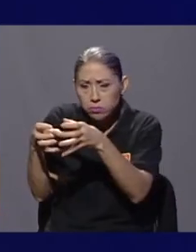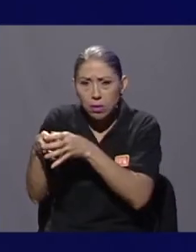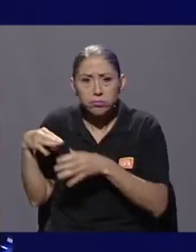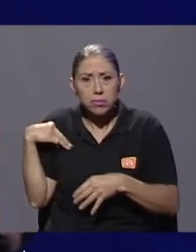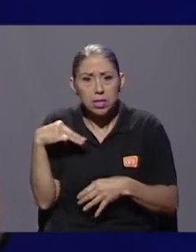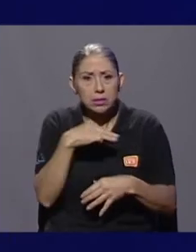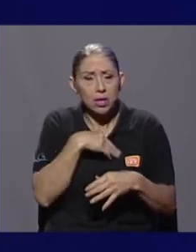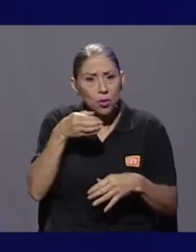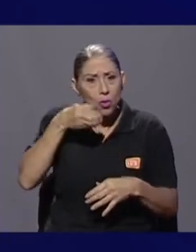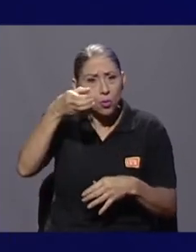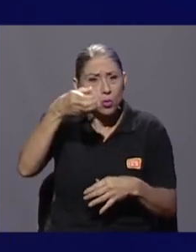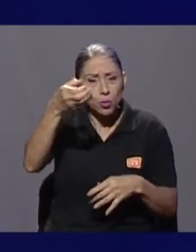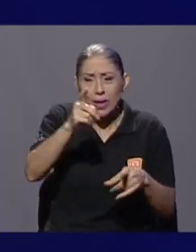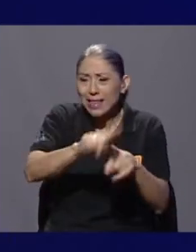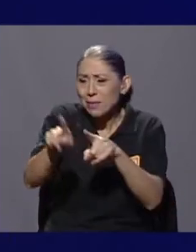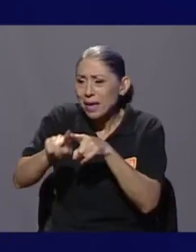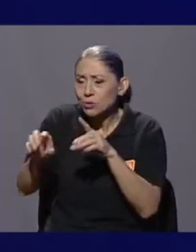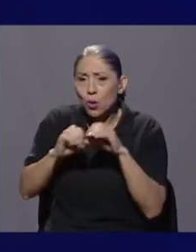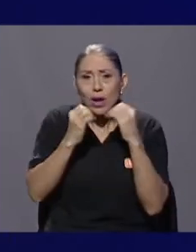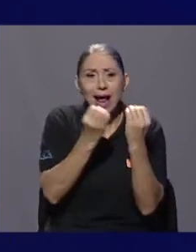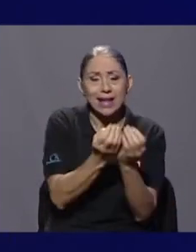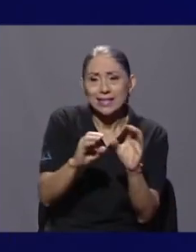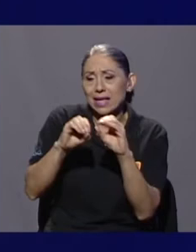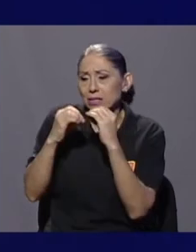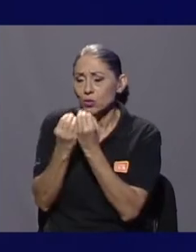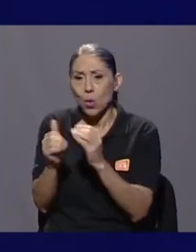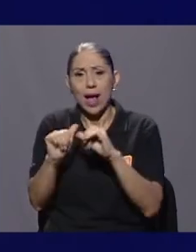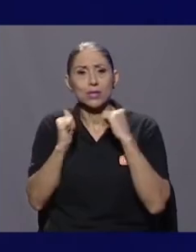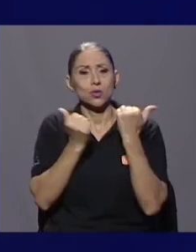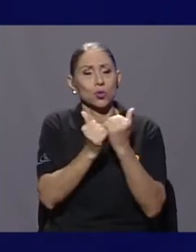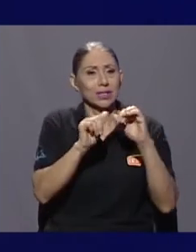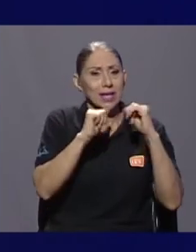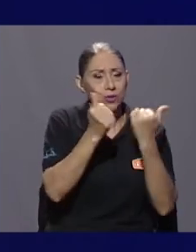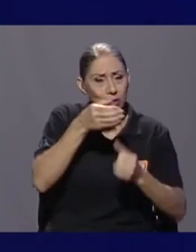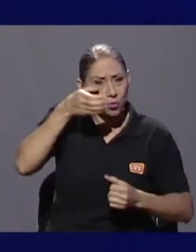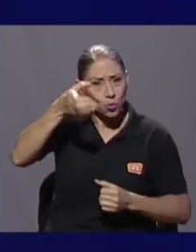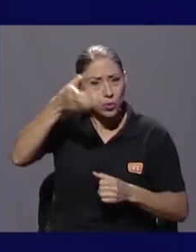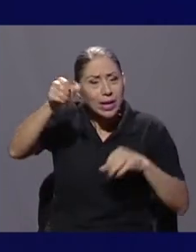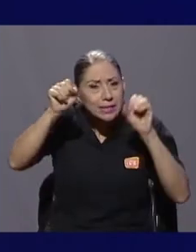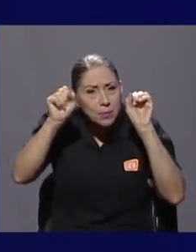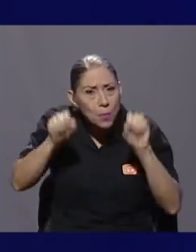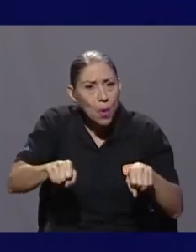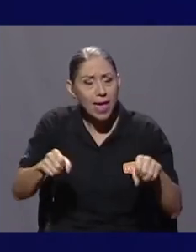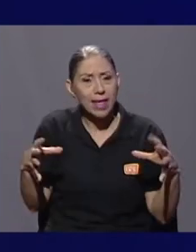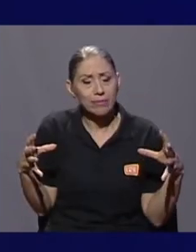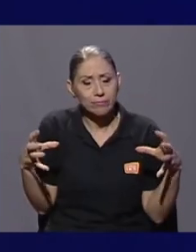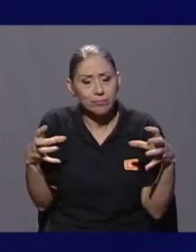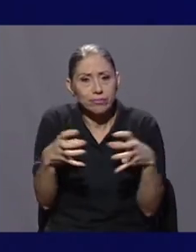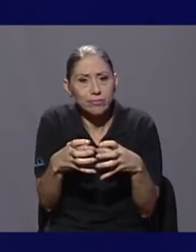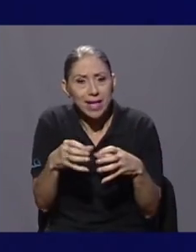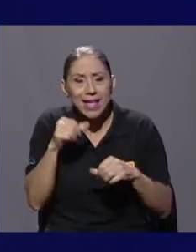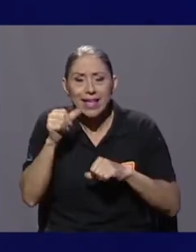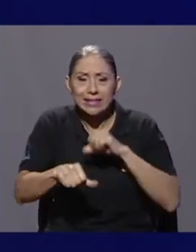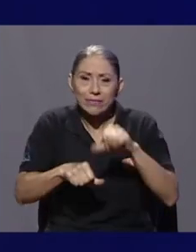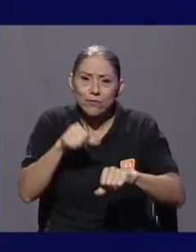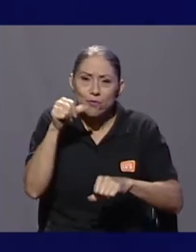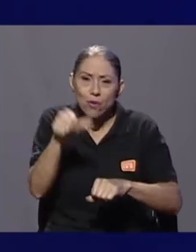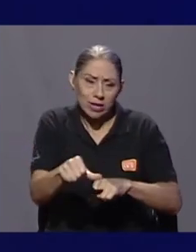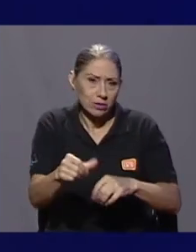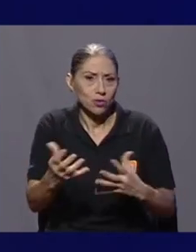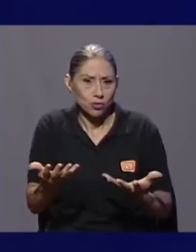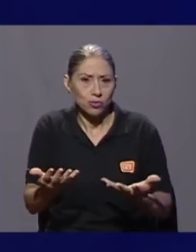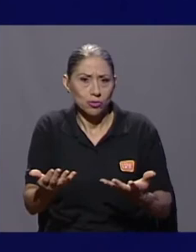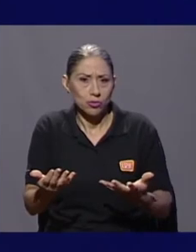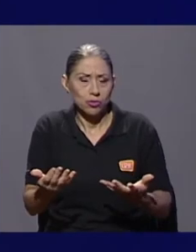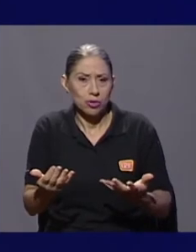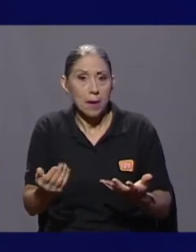demás asociaciones o organizaciones culturales puedan encadenar sus esfuerzos hacia posiblemente